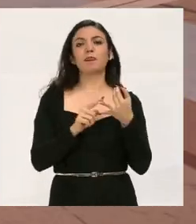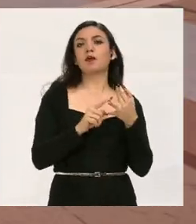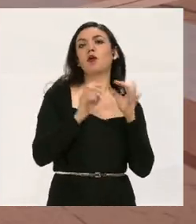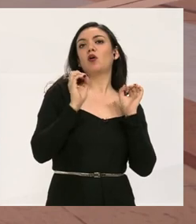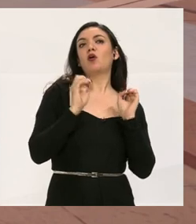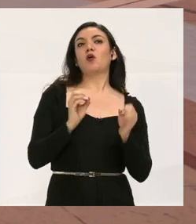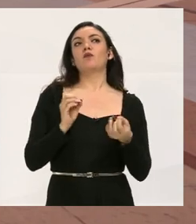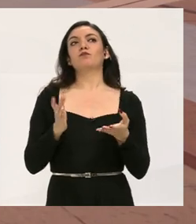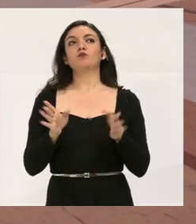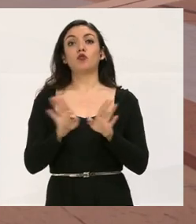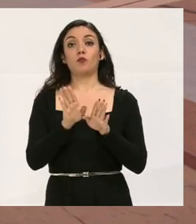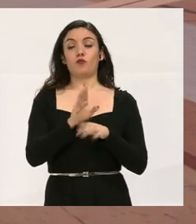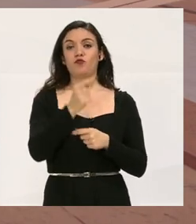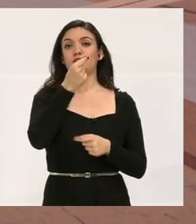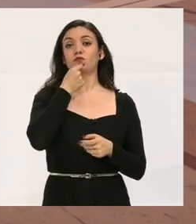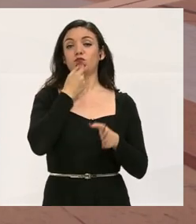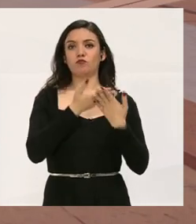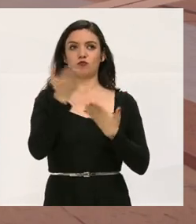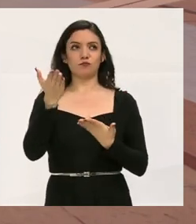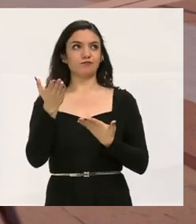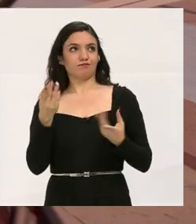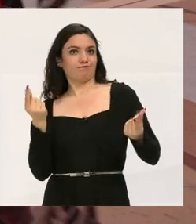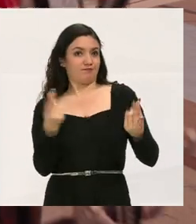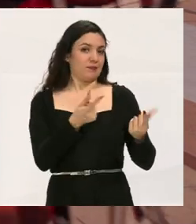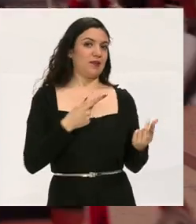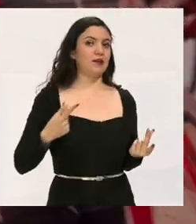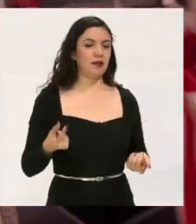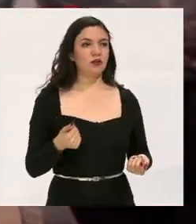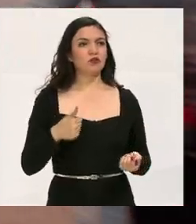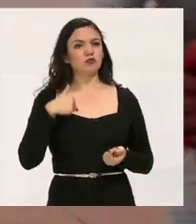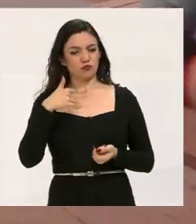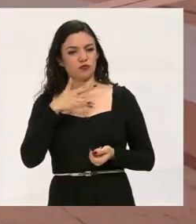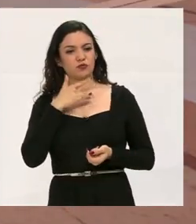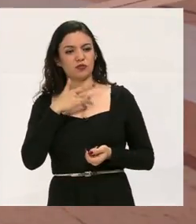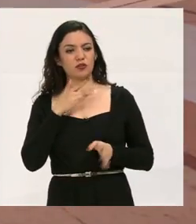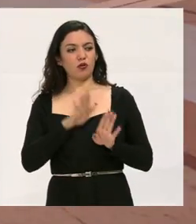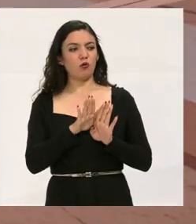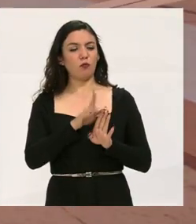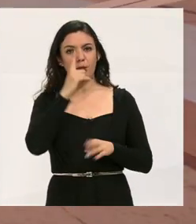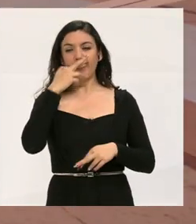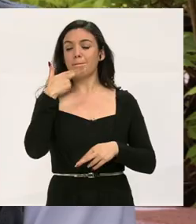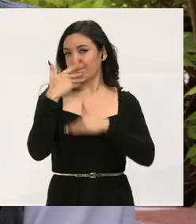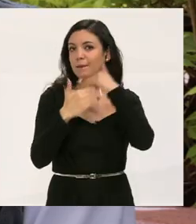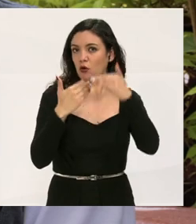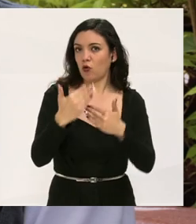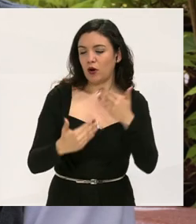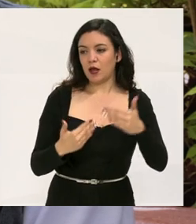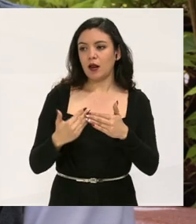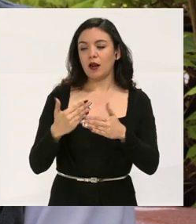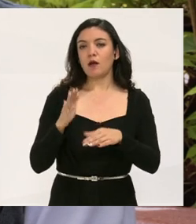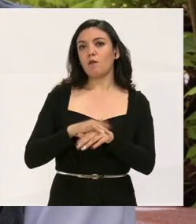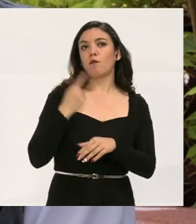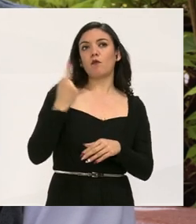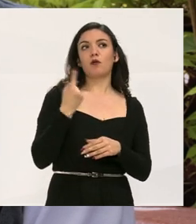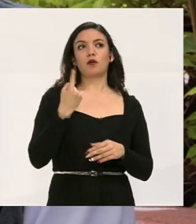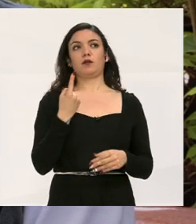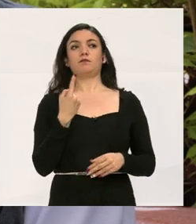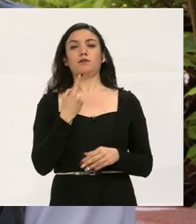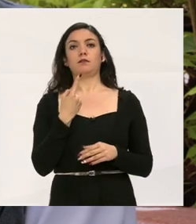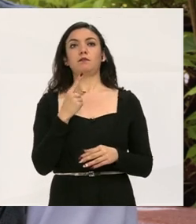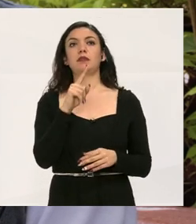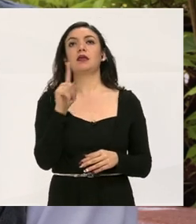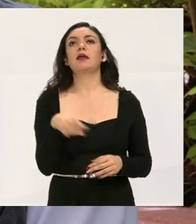su, pues el ser un niño muy activo. Lo hice para mejorar un poco, porque sí,